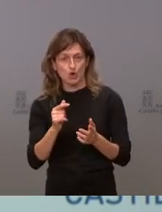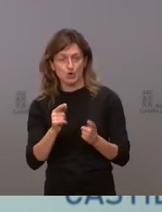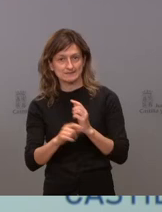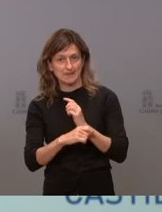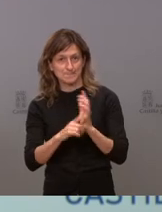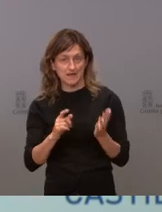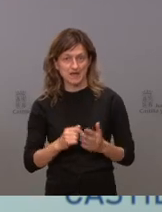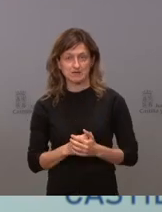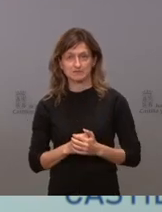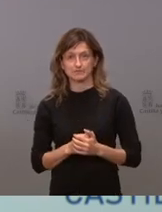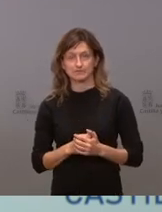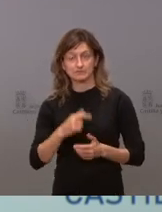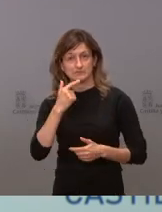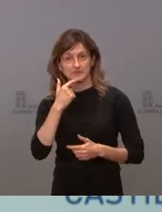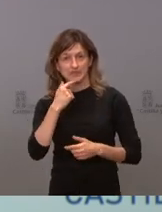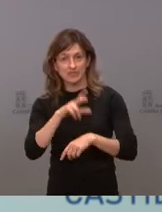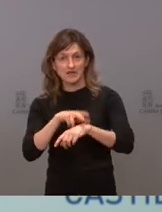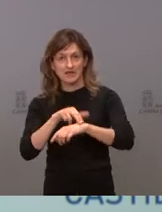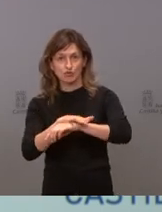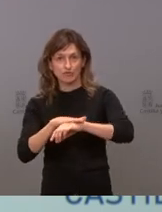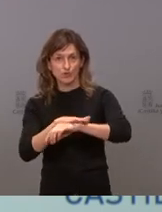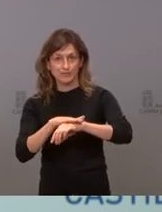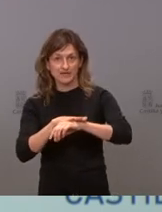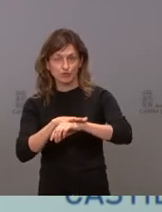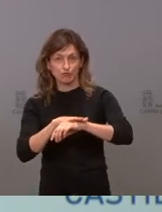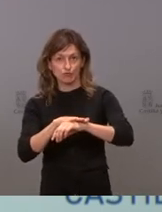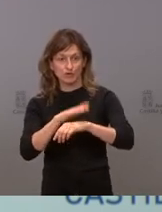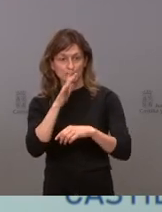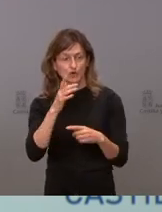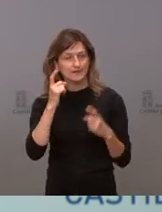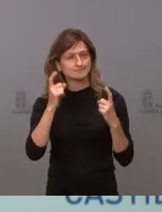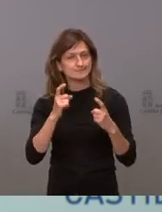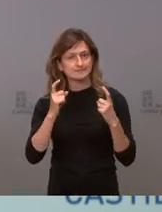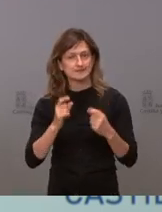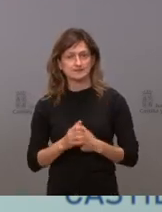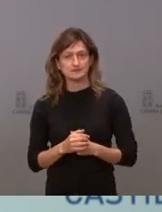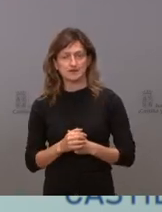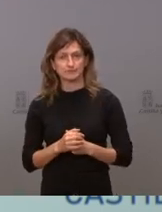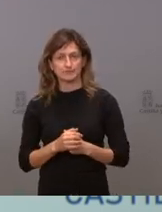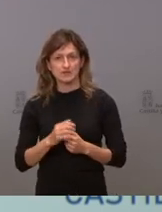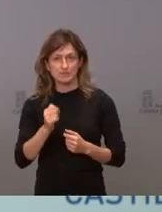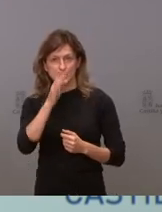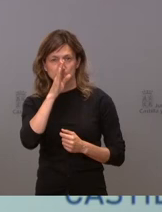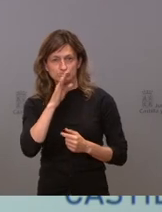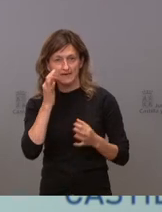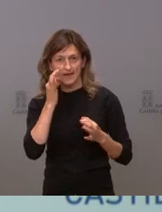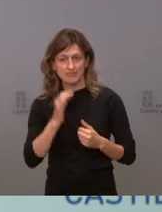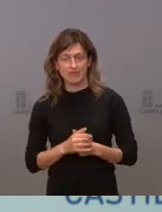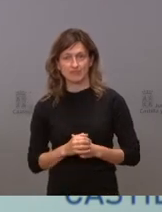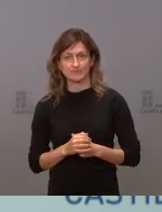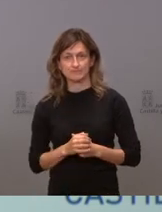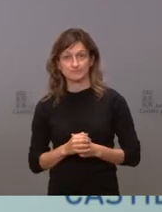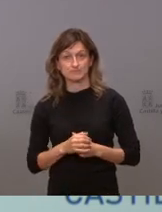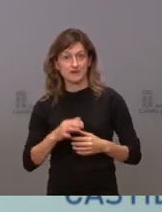estos días el delegado gobierno es con la que intentan ocultar la realidad la realidad